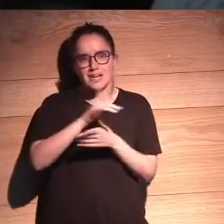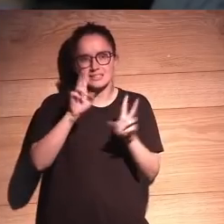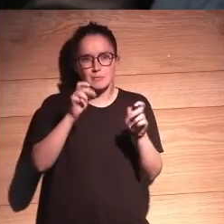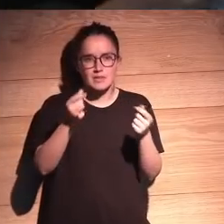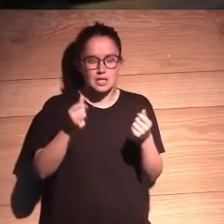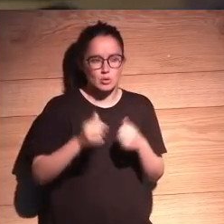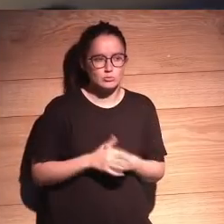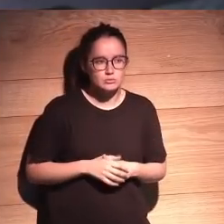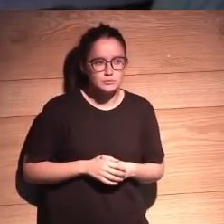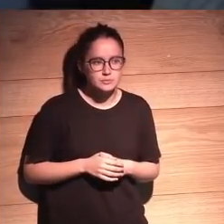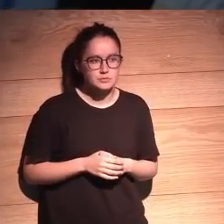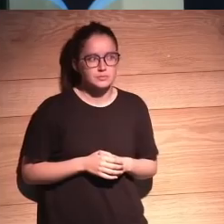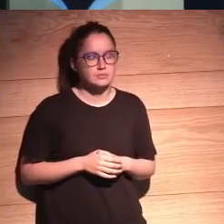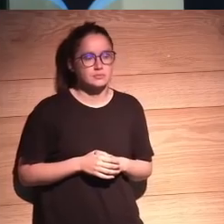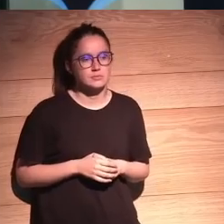si si